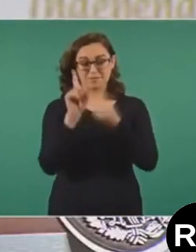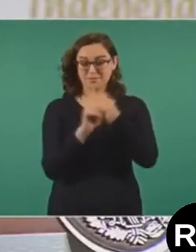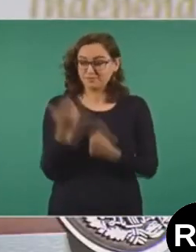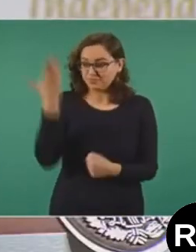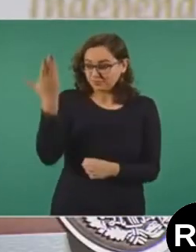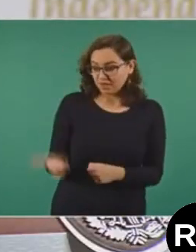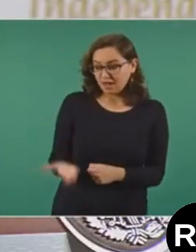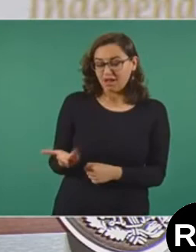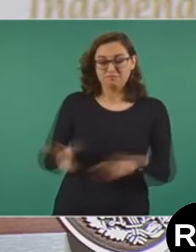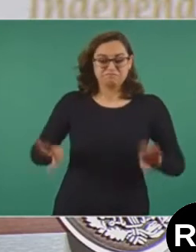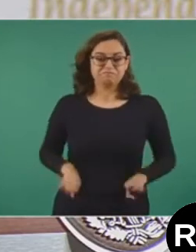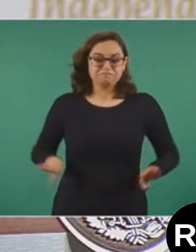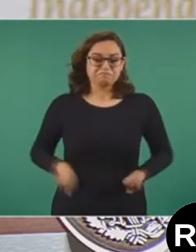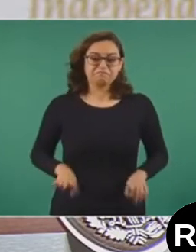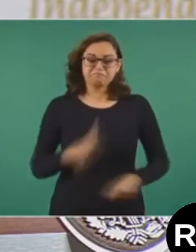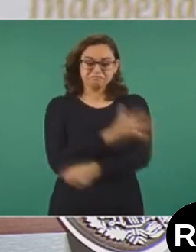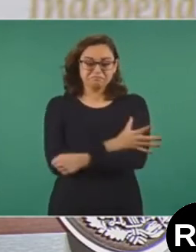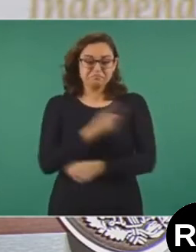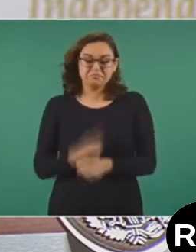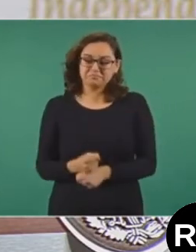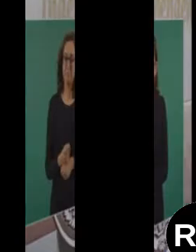ayuda mucho al debate.